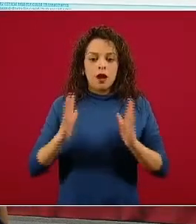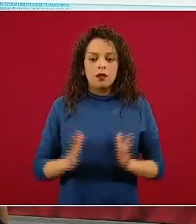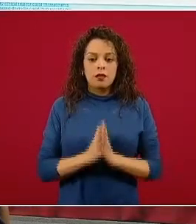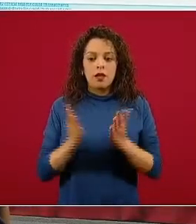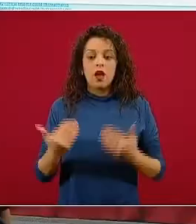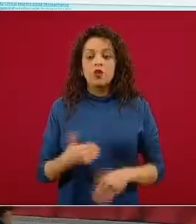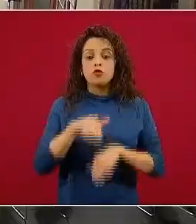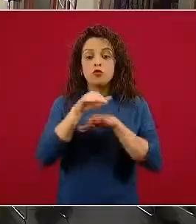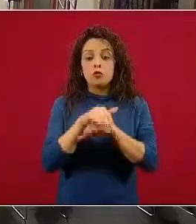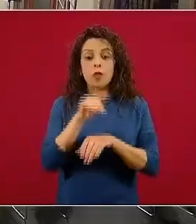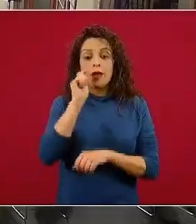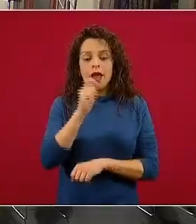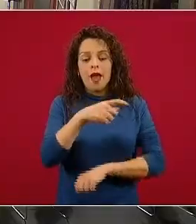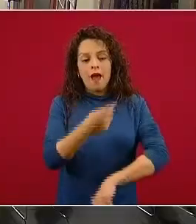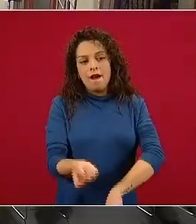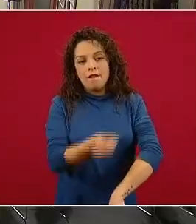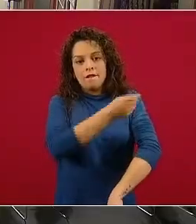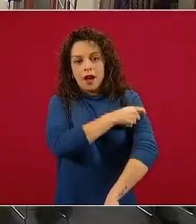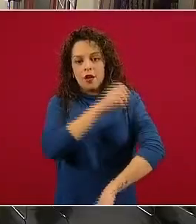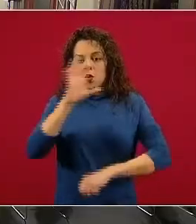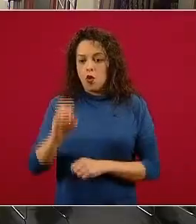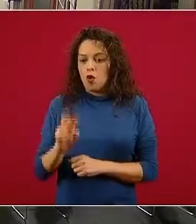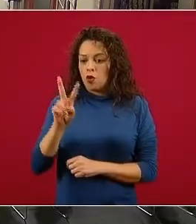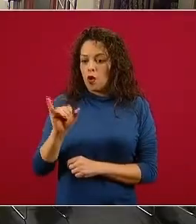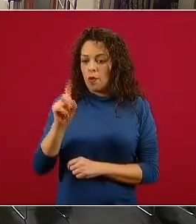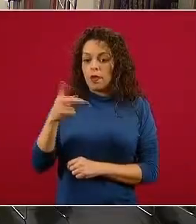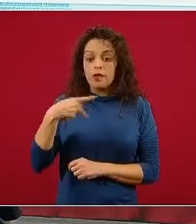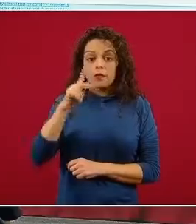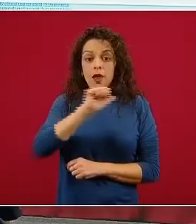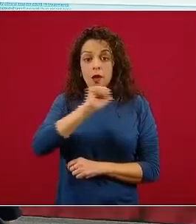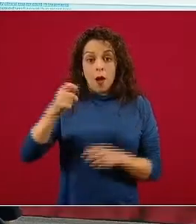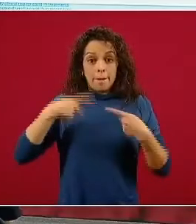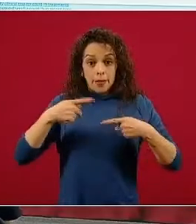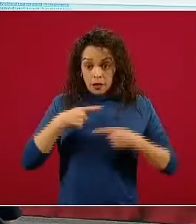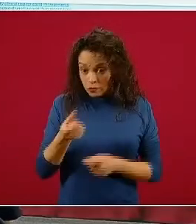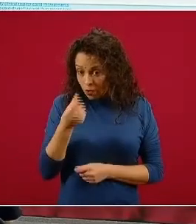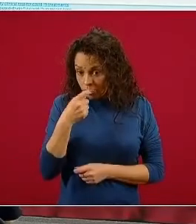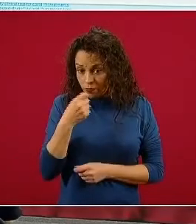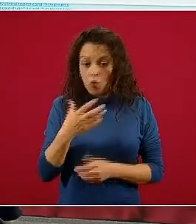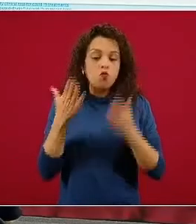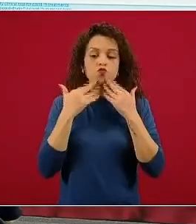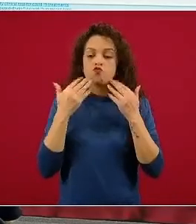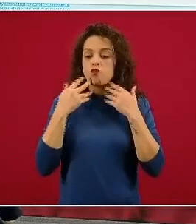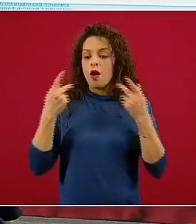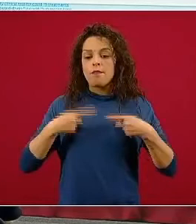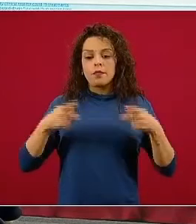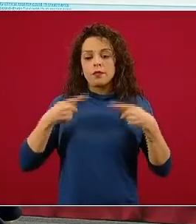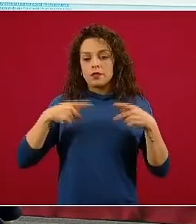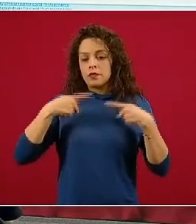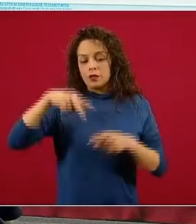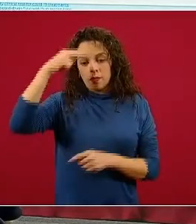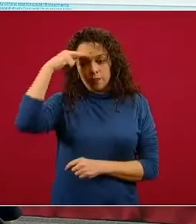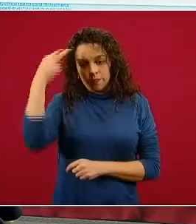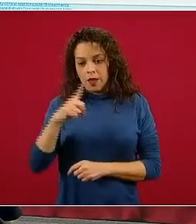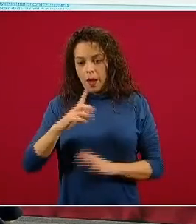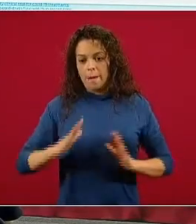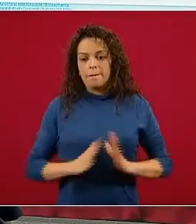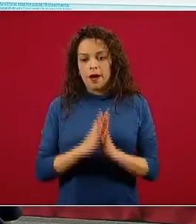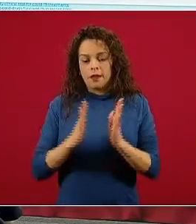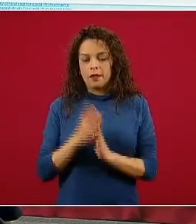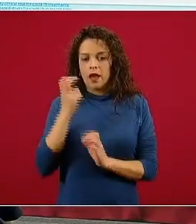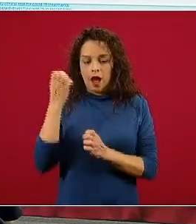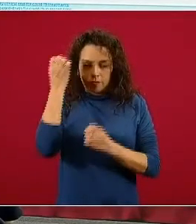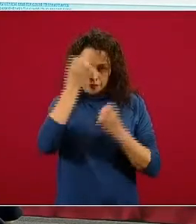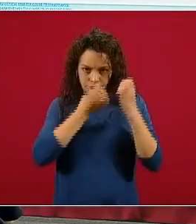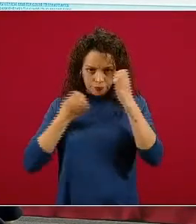vacuna COVID. Pero en la parte de medicamentos no hubo personas mexicanas que participaran en el estudio. Se